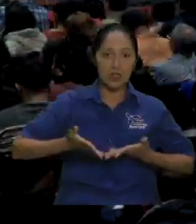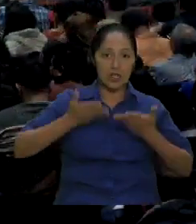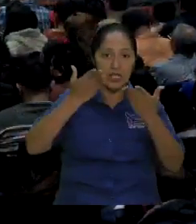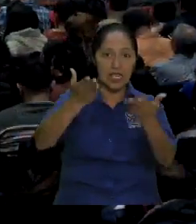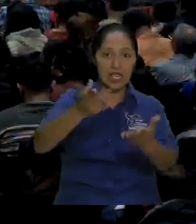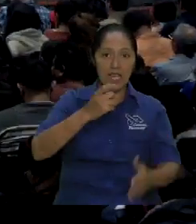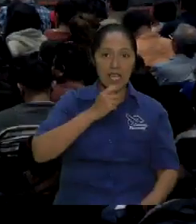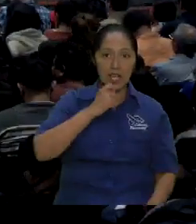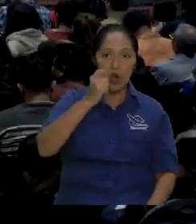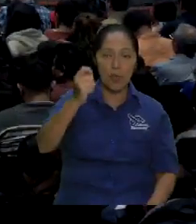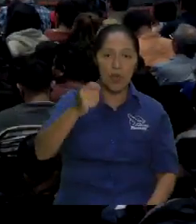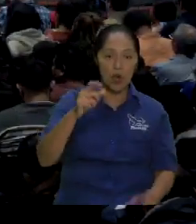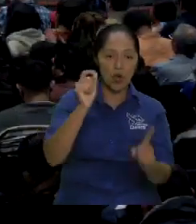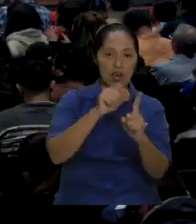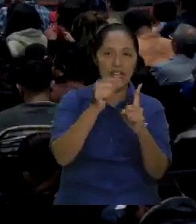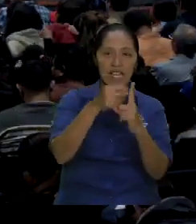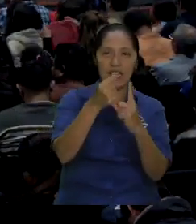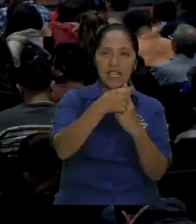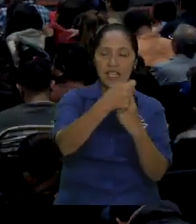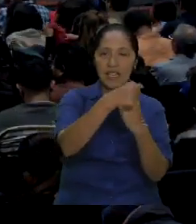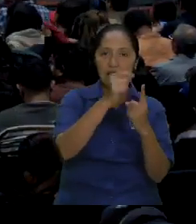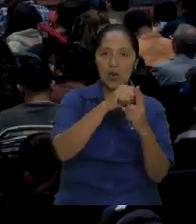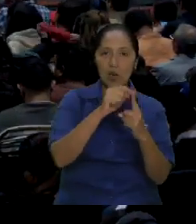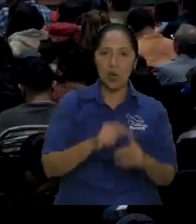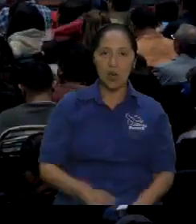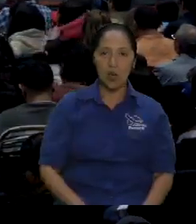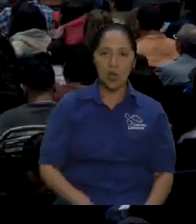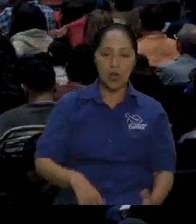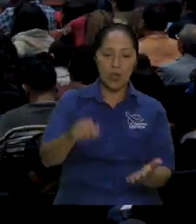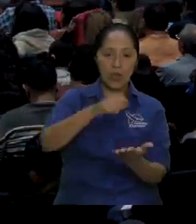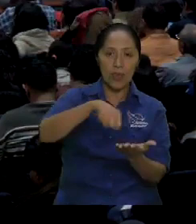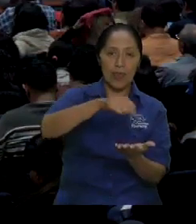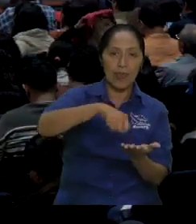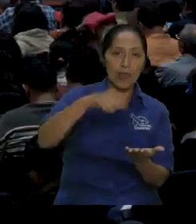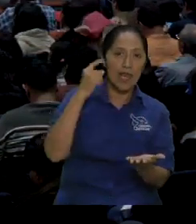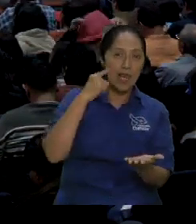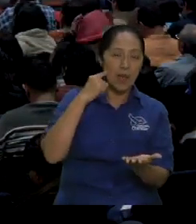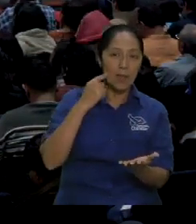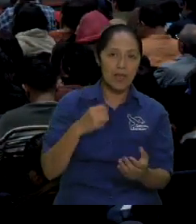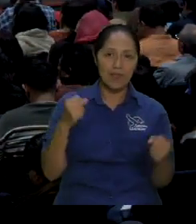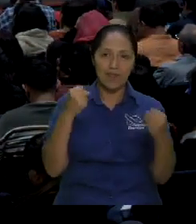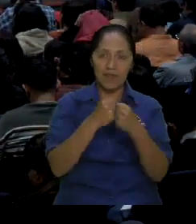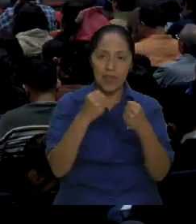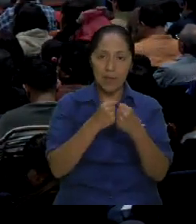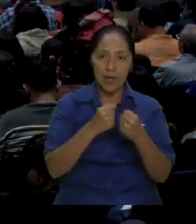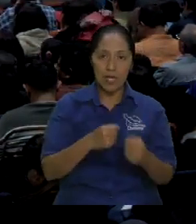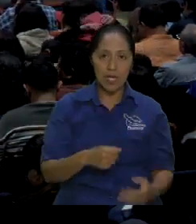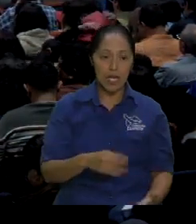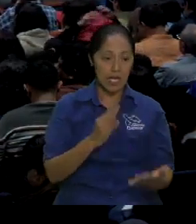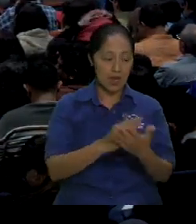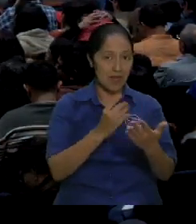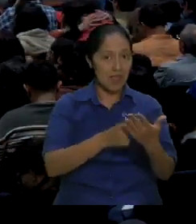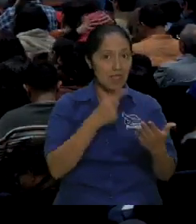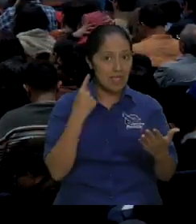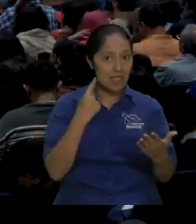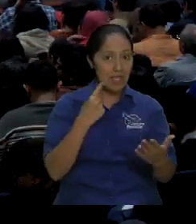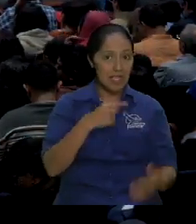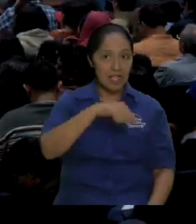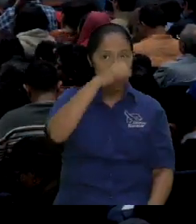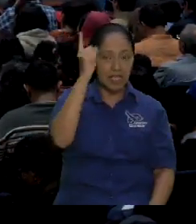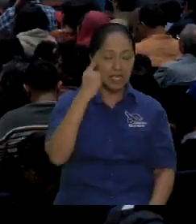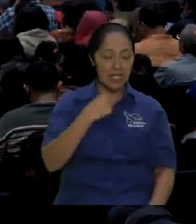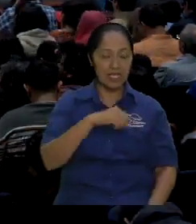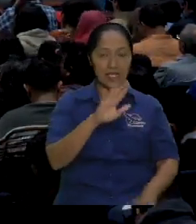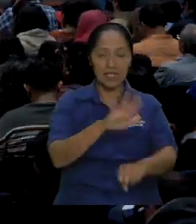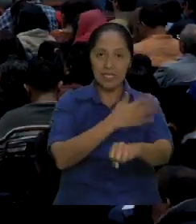de la miel de la peña te daré y se dice el libro de los salmos o sea vienen muchas muchas